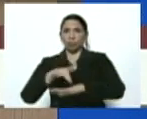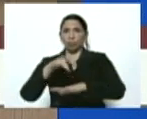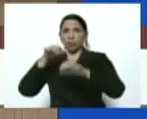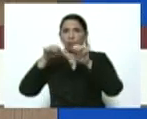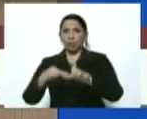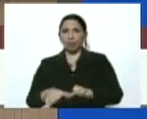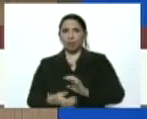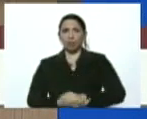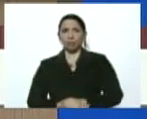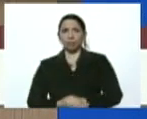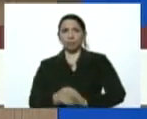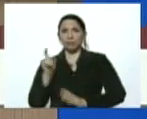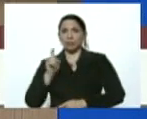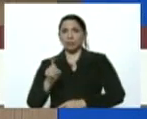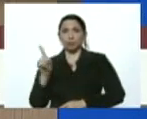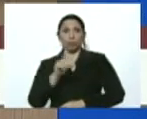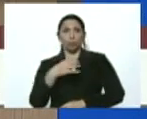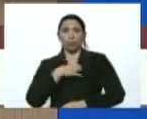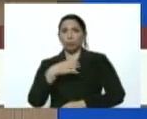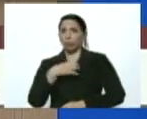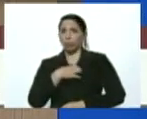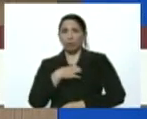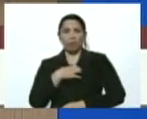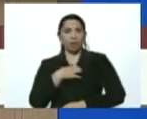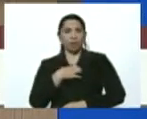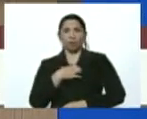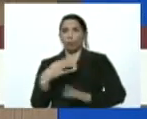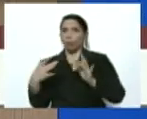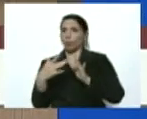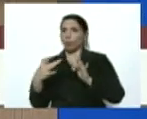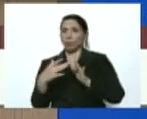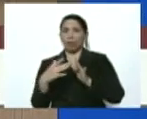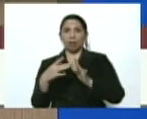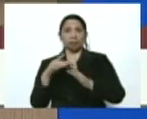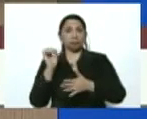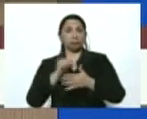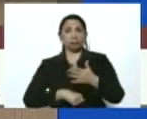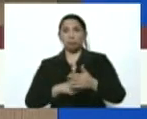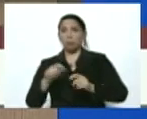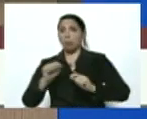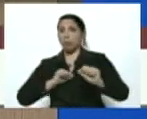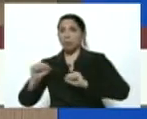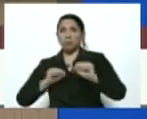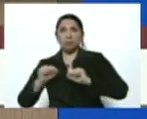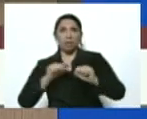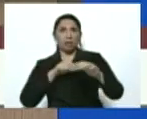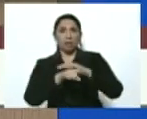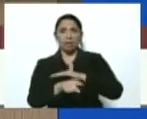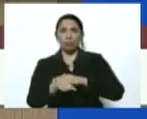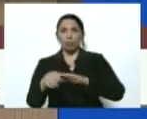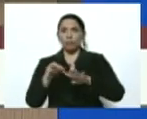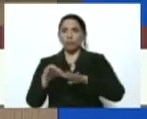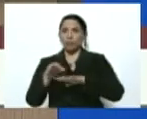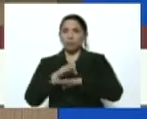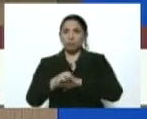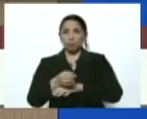ameritó que no se pudieran conectar ni movilizar entre los municipios. Esta es